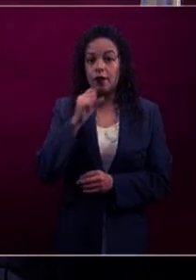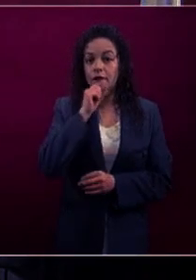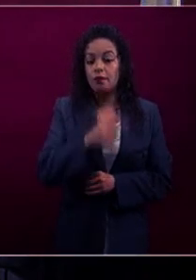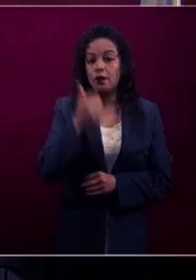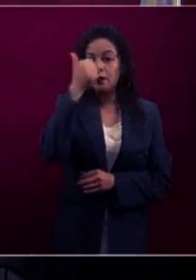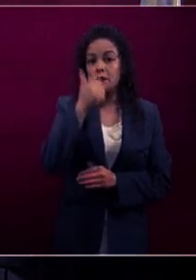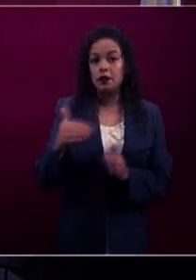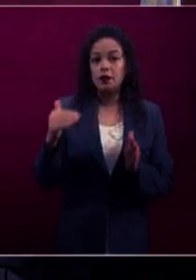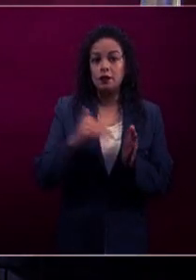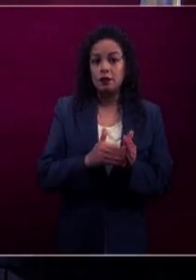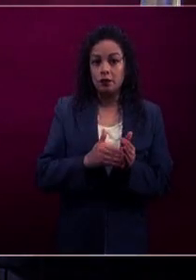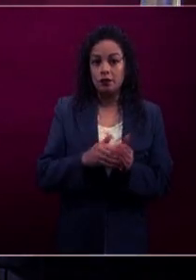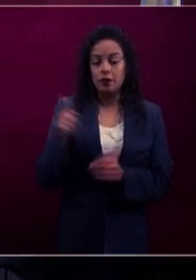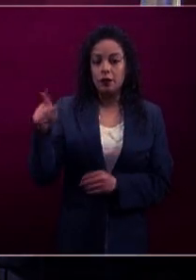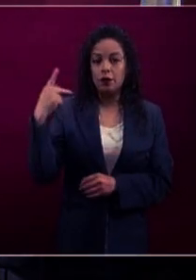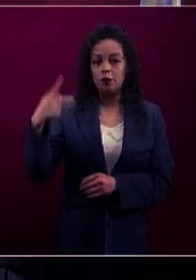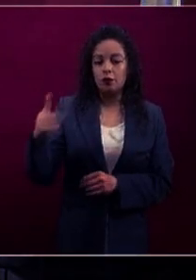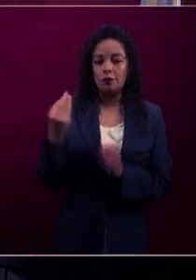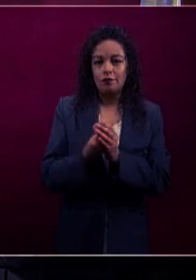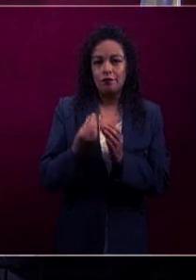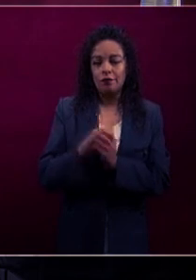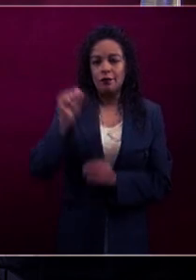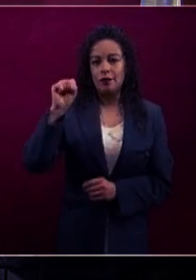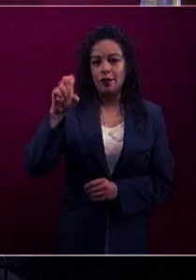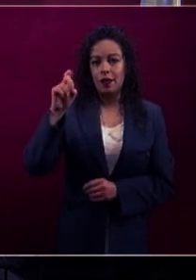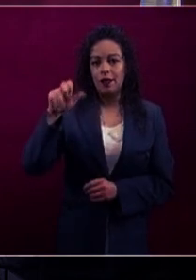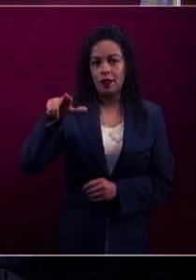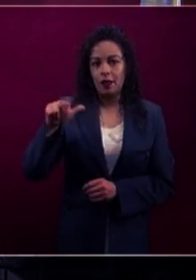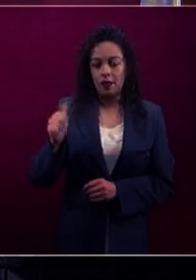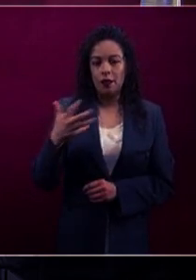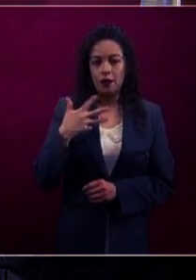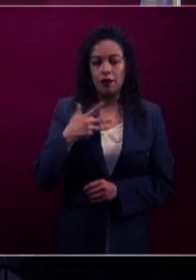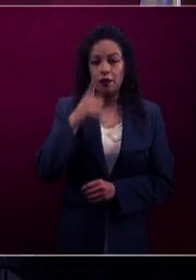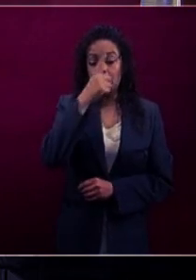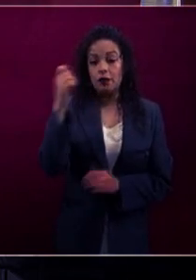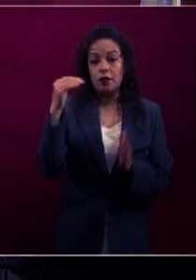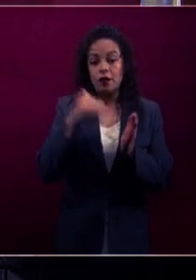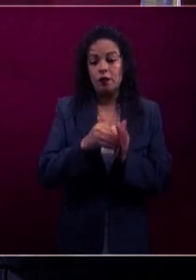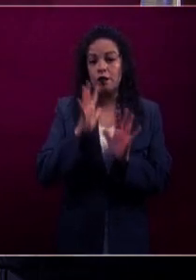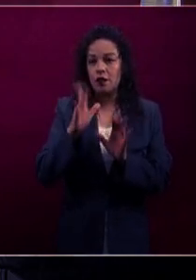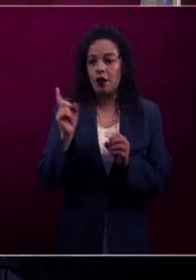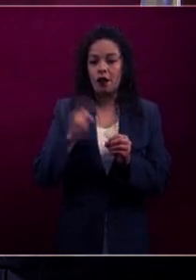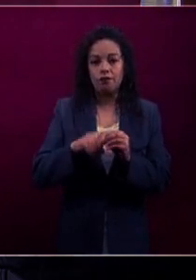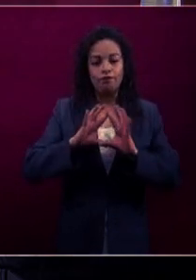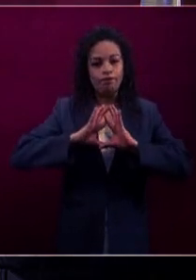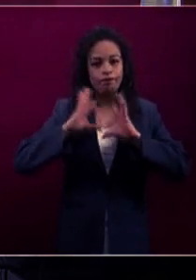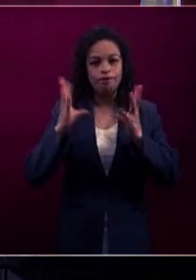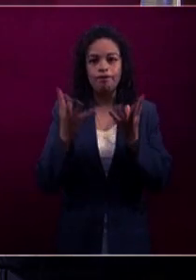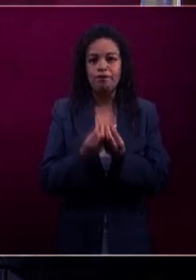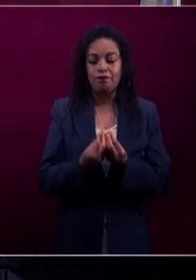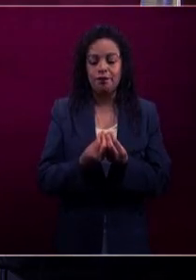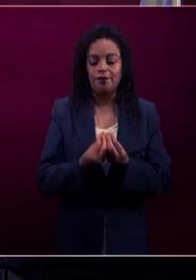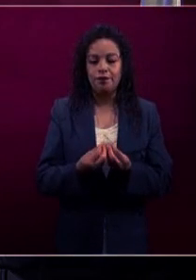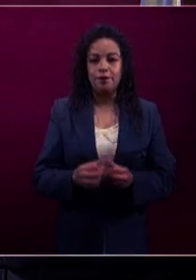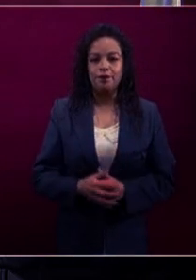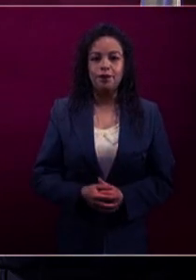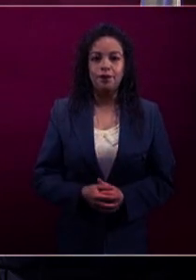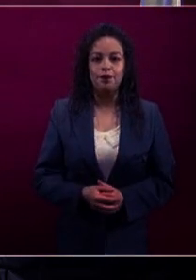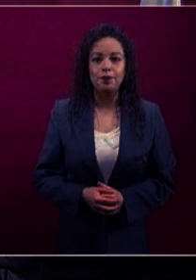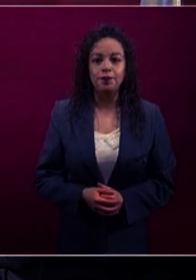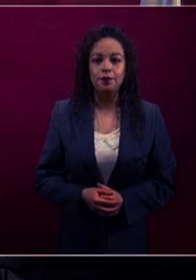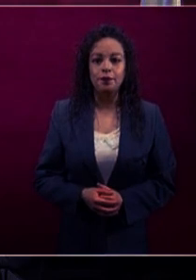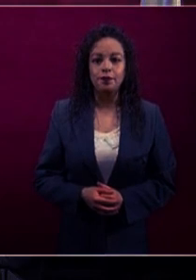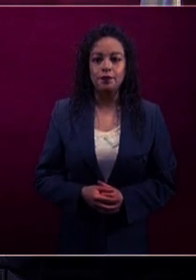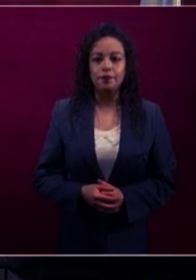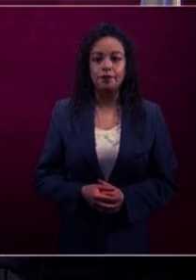elementos de Sedena, pues ya estamos poco más de 100 mil elementos. Adelante, por favor. En cuanto al